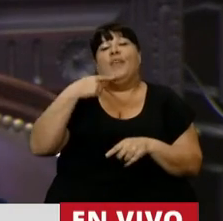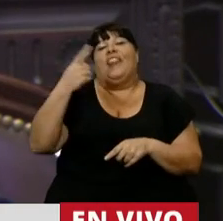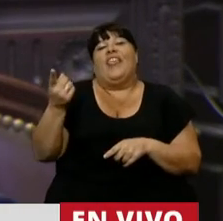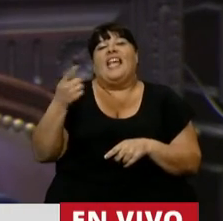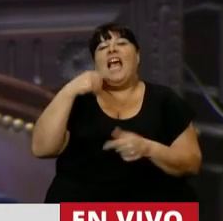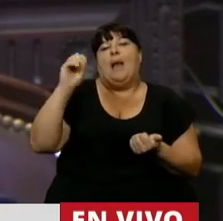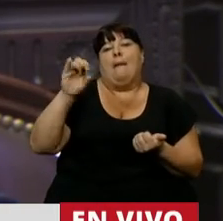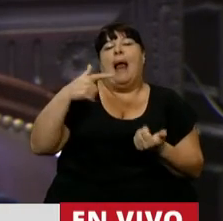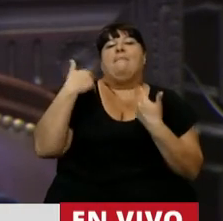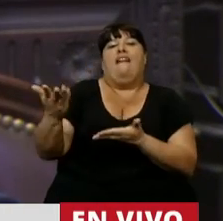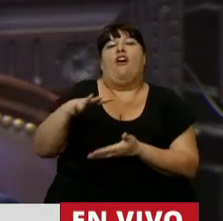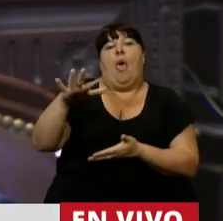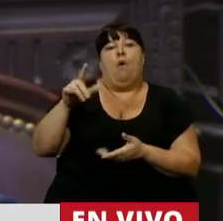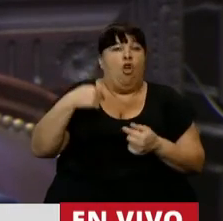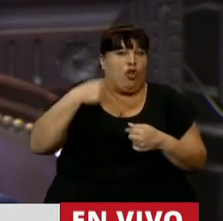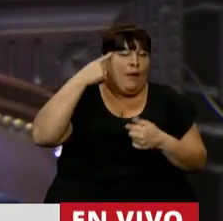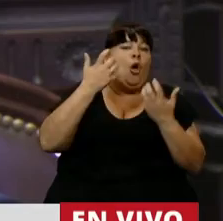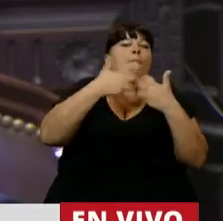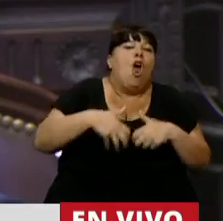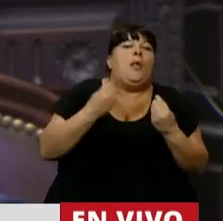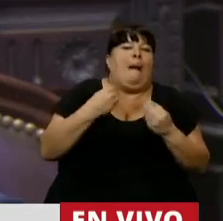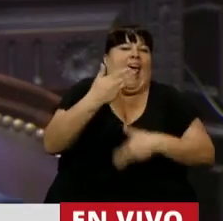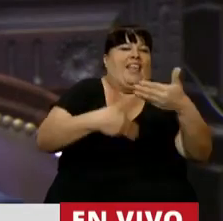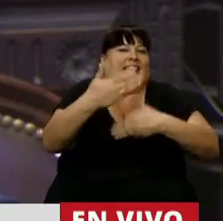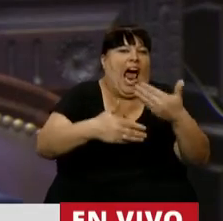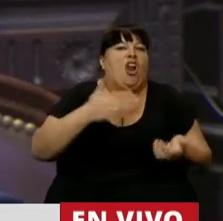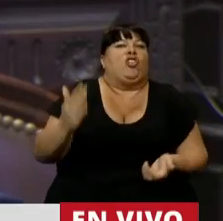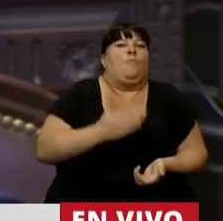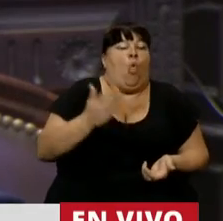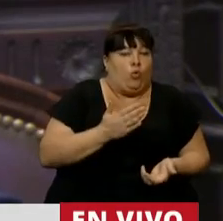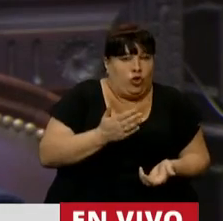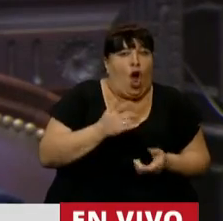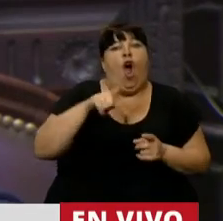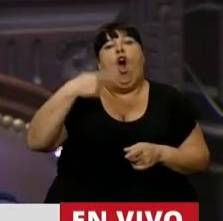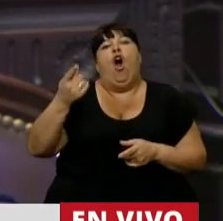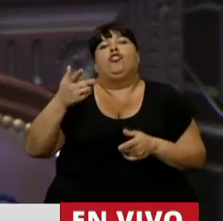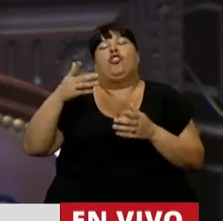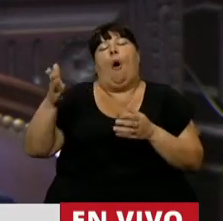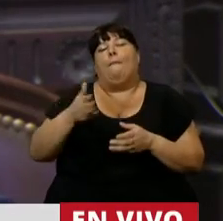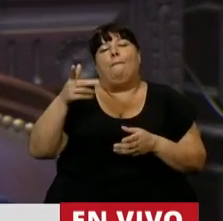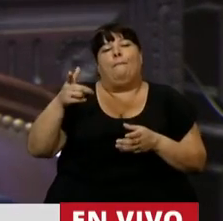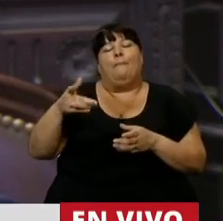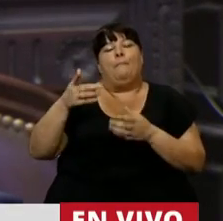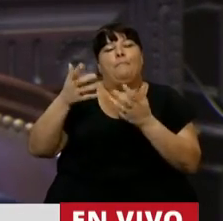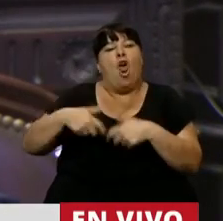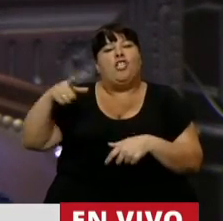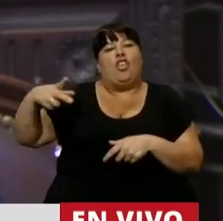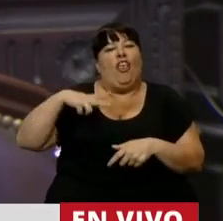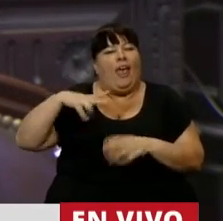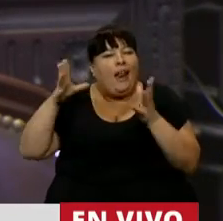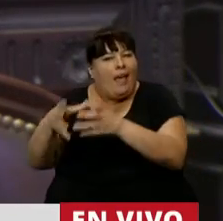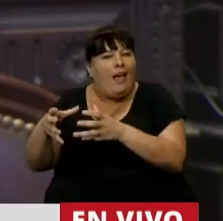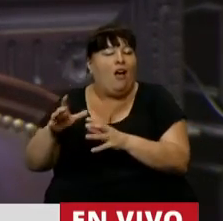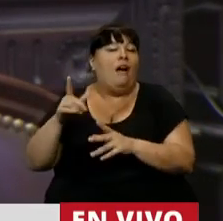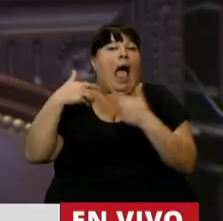lo dicen despectivamente populistas, yo le digo proyectos desarrollistas y productivistas con proyectos liberal conservadores, tenemos que